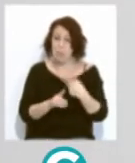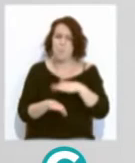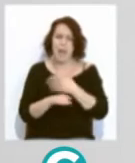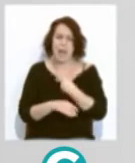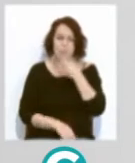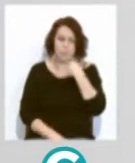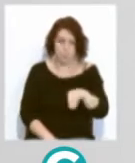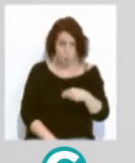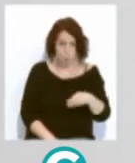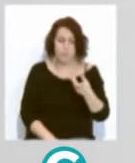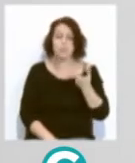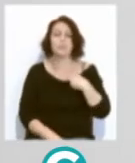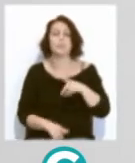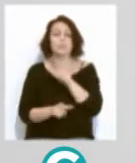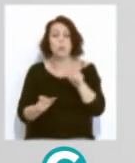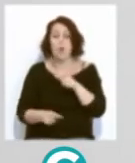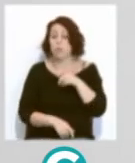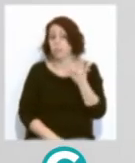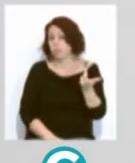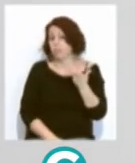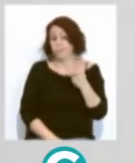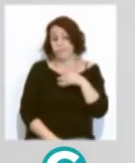adolescente, para la población joven,